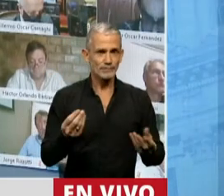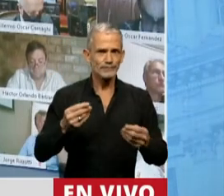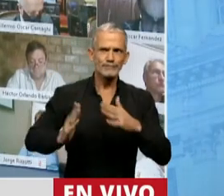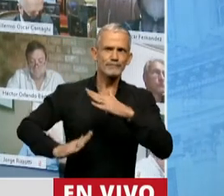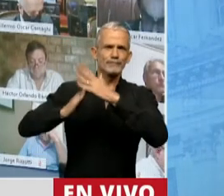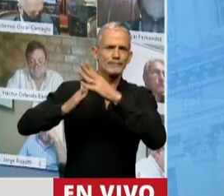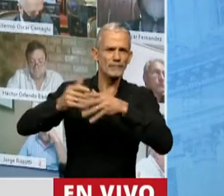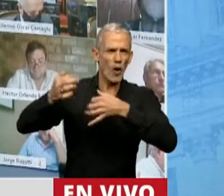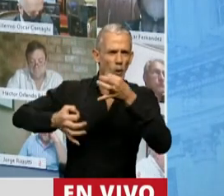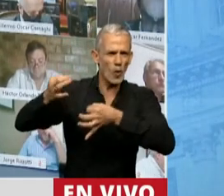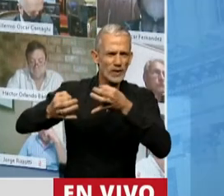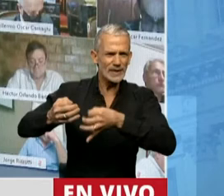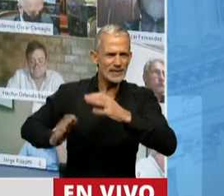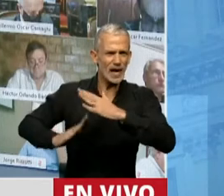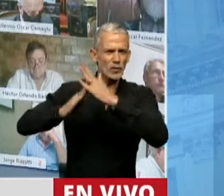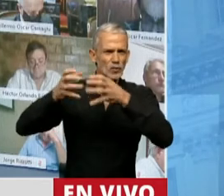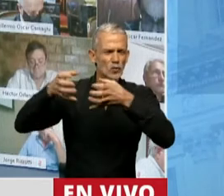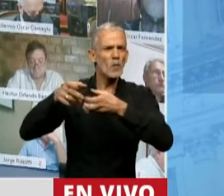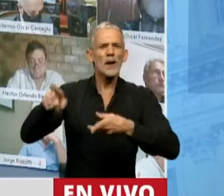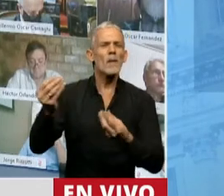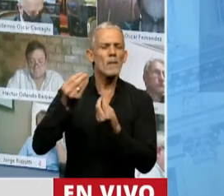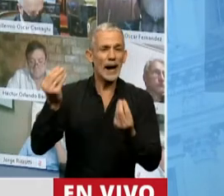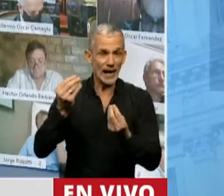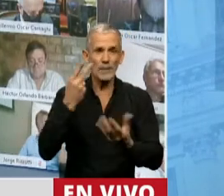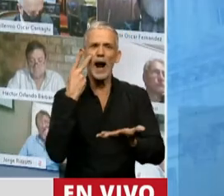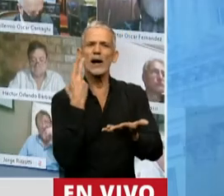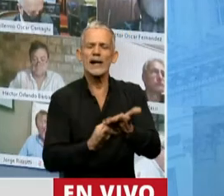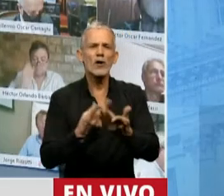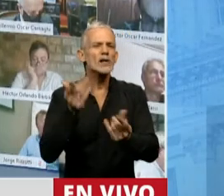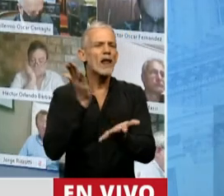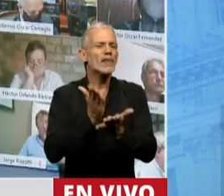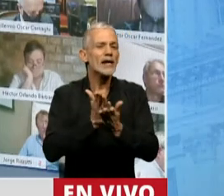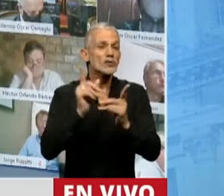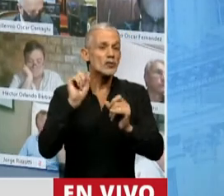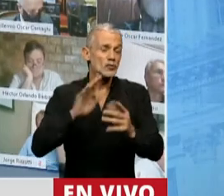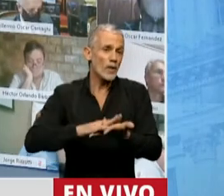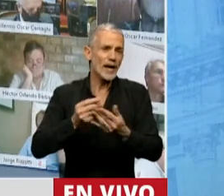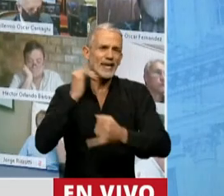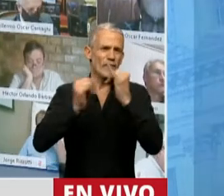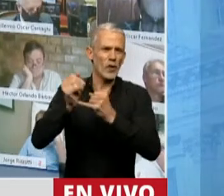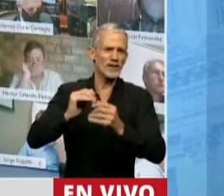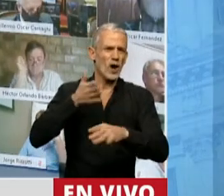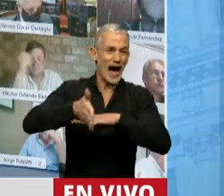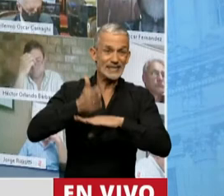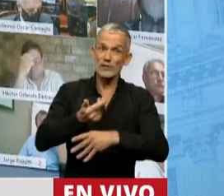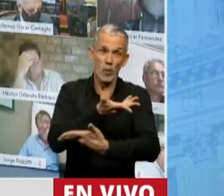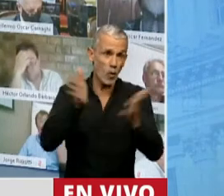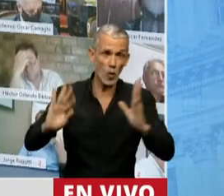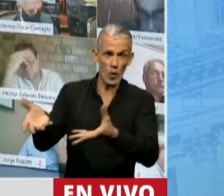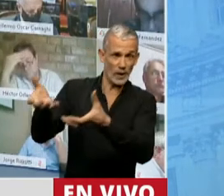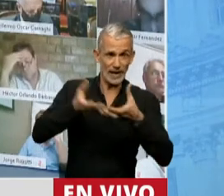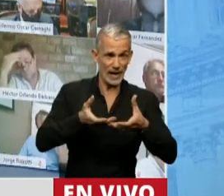Corte Suprema de Justicia para que se reconociera el derecho del acceso a la información pública.